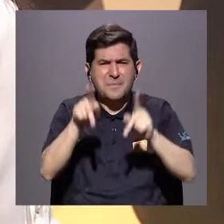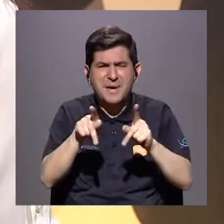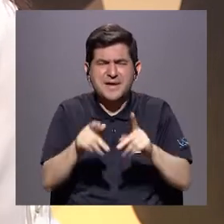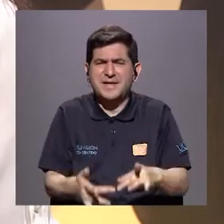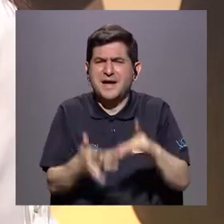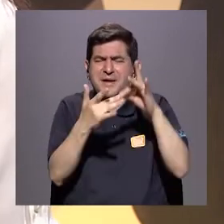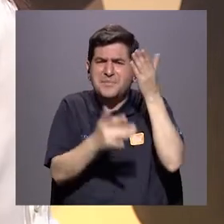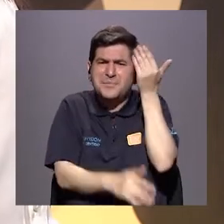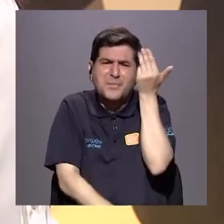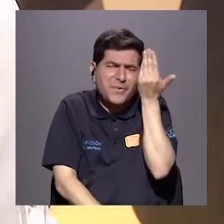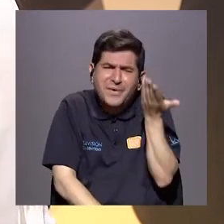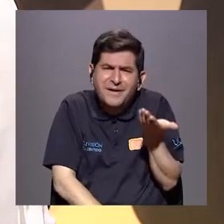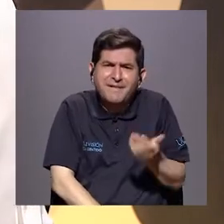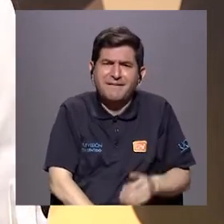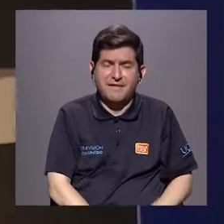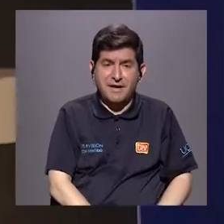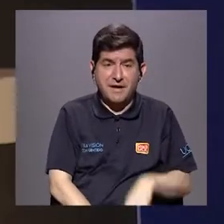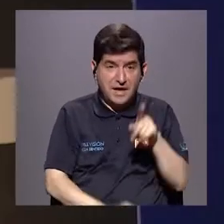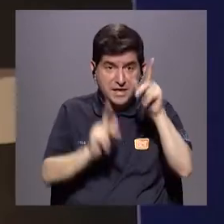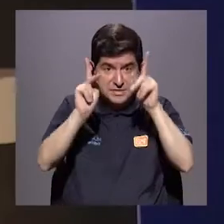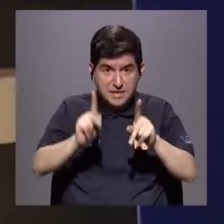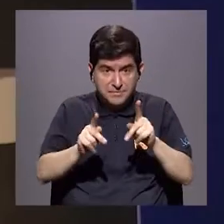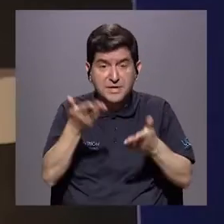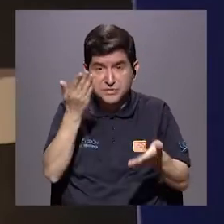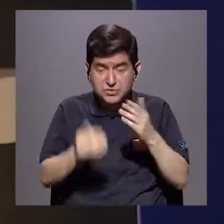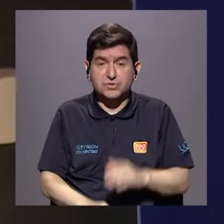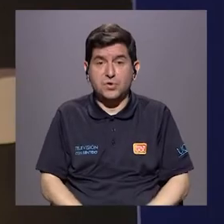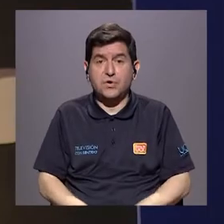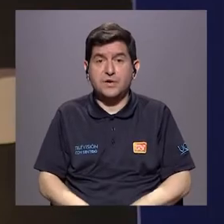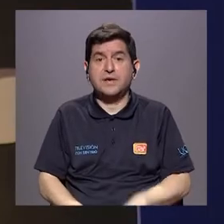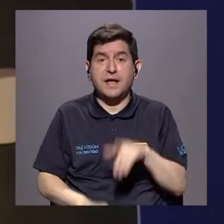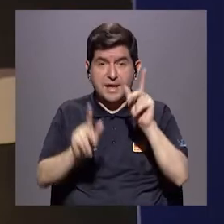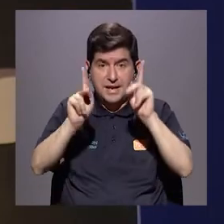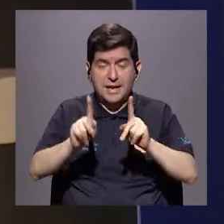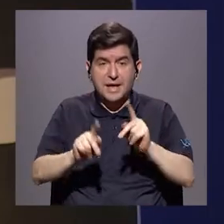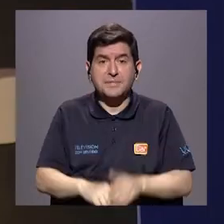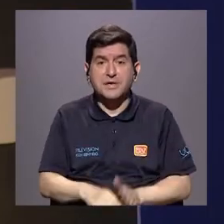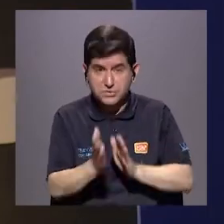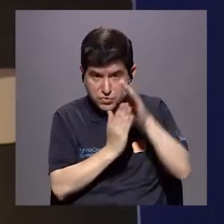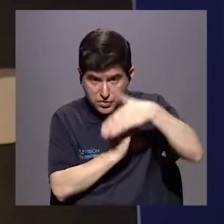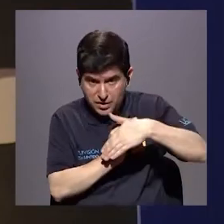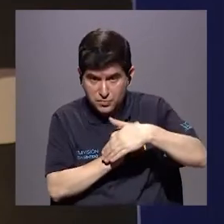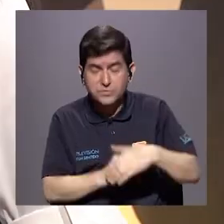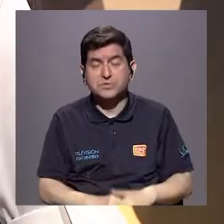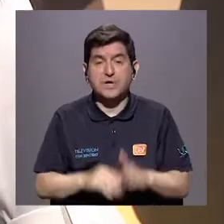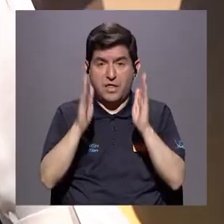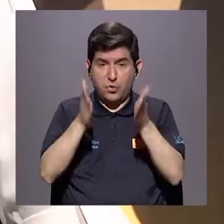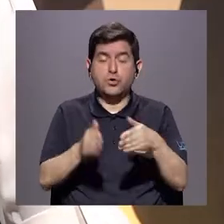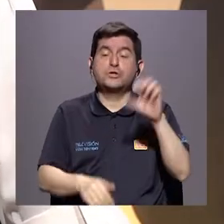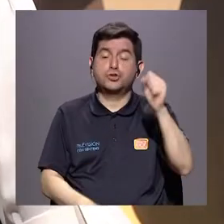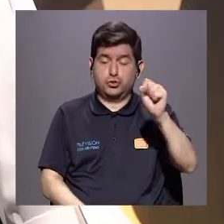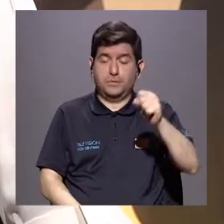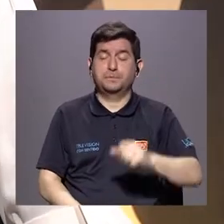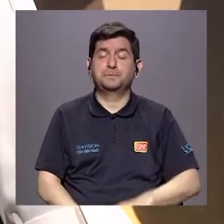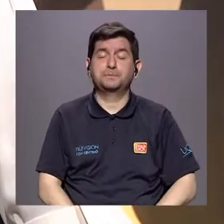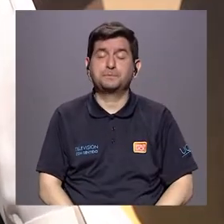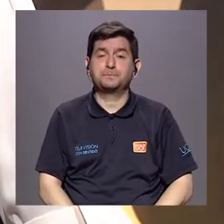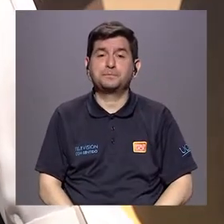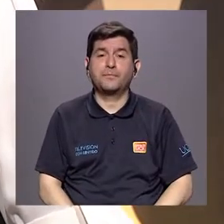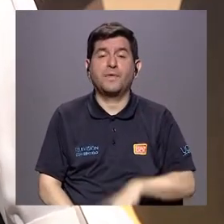persona en particular? ¿Y esa persona puede ser la perpetuadora? Puede ser, claro, la que está agrediendo al niño. Ahora,